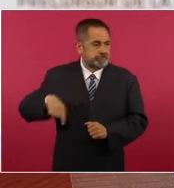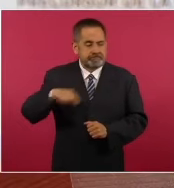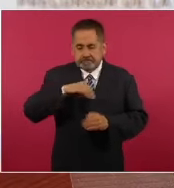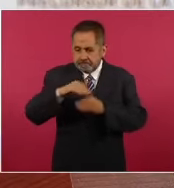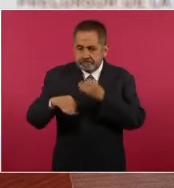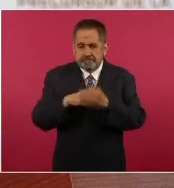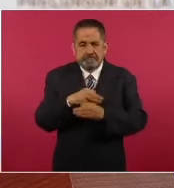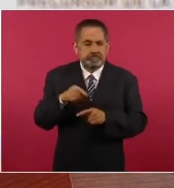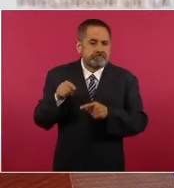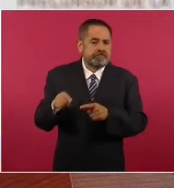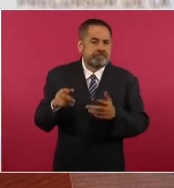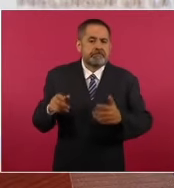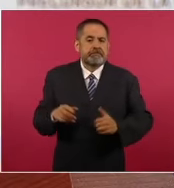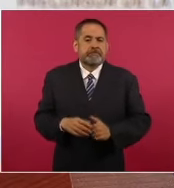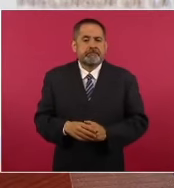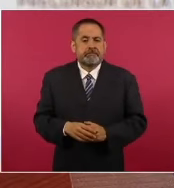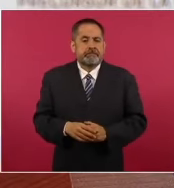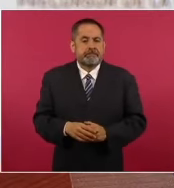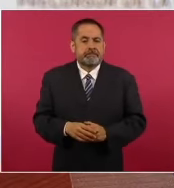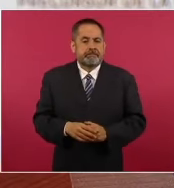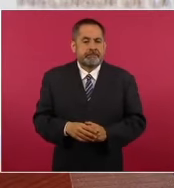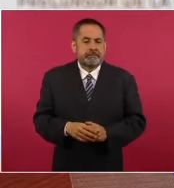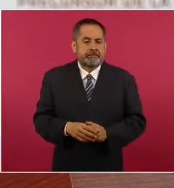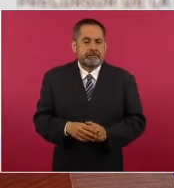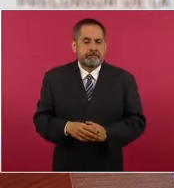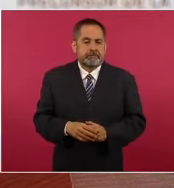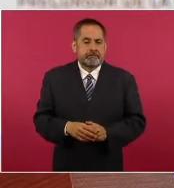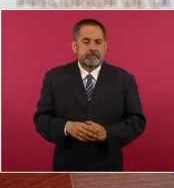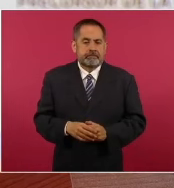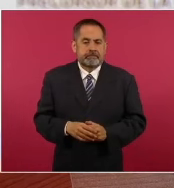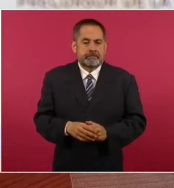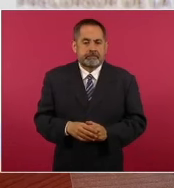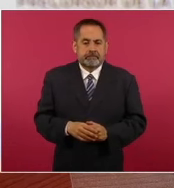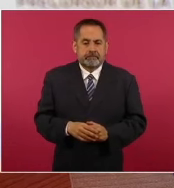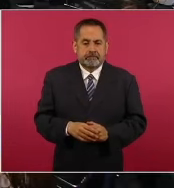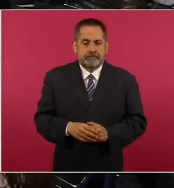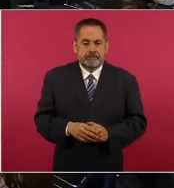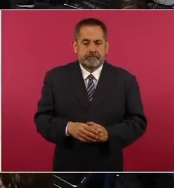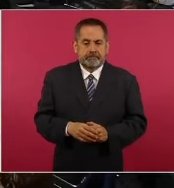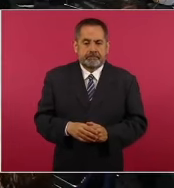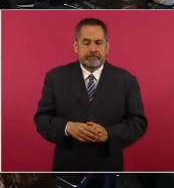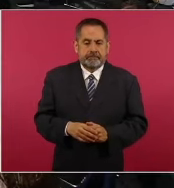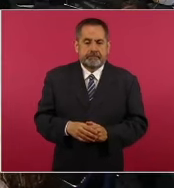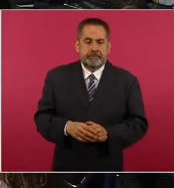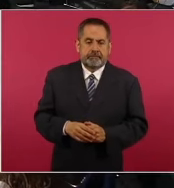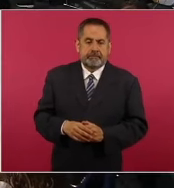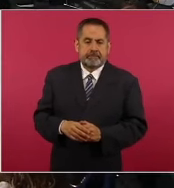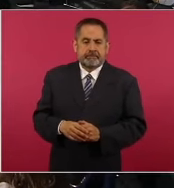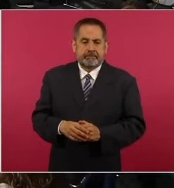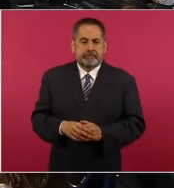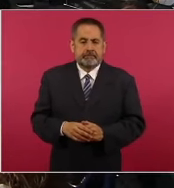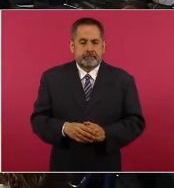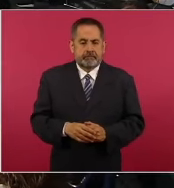de que no